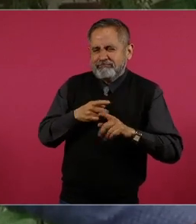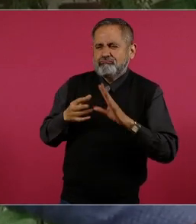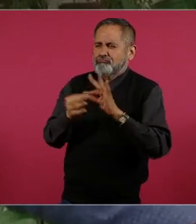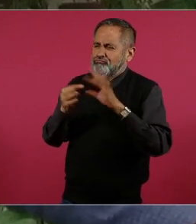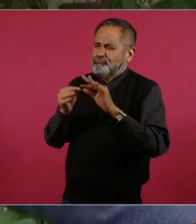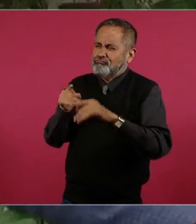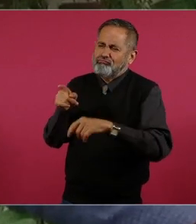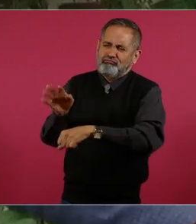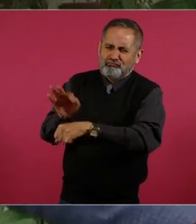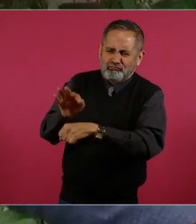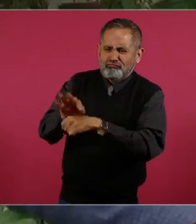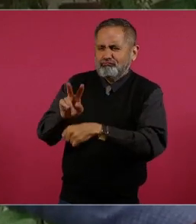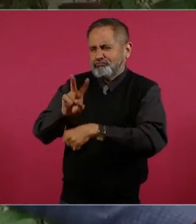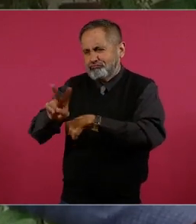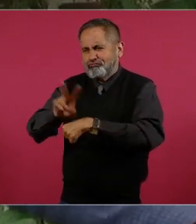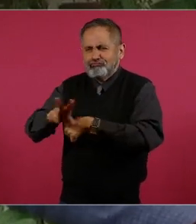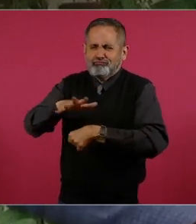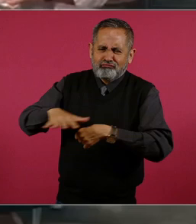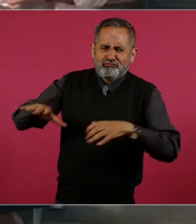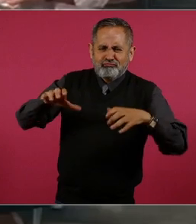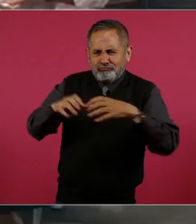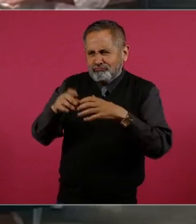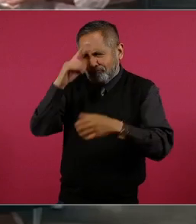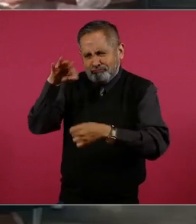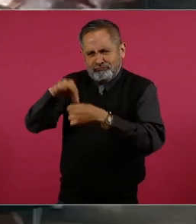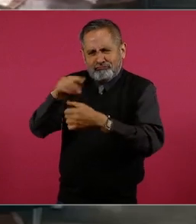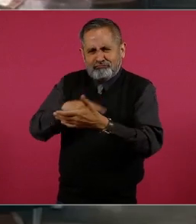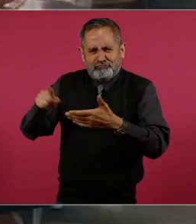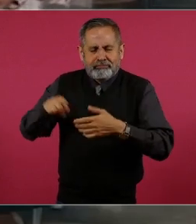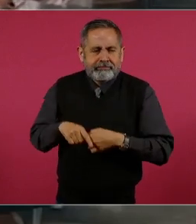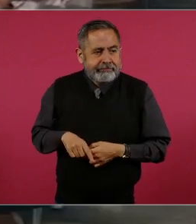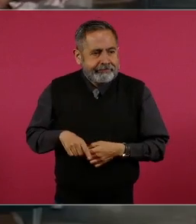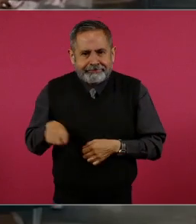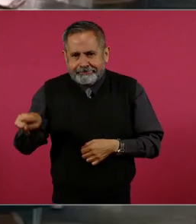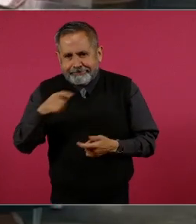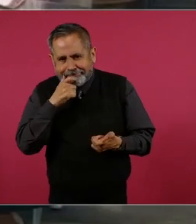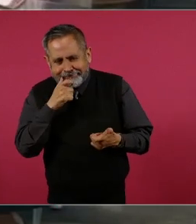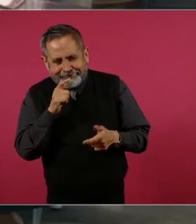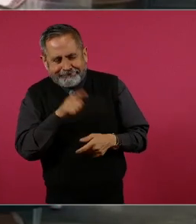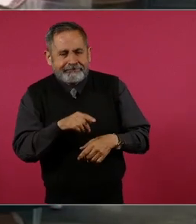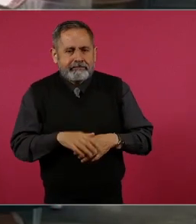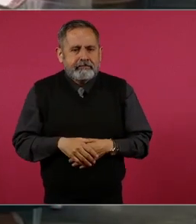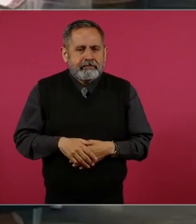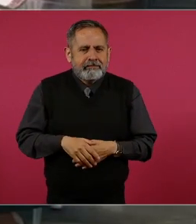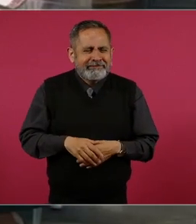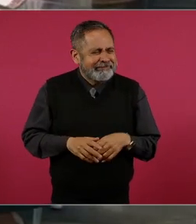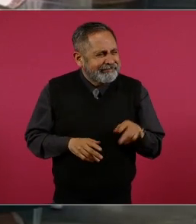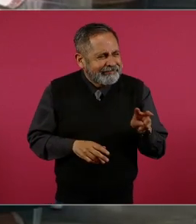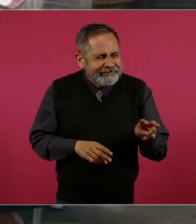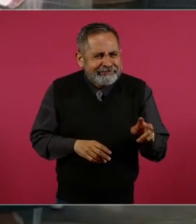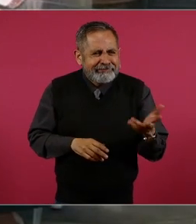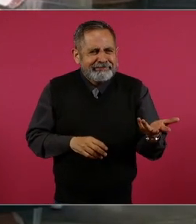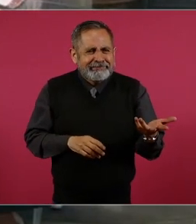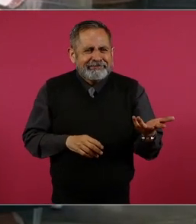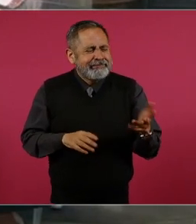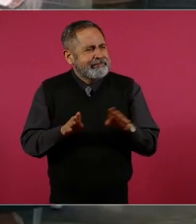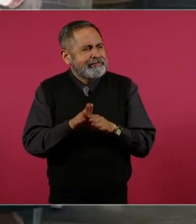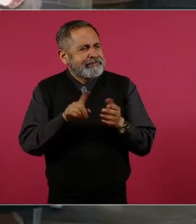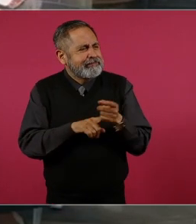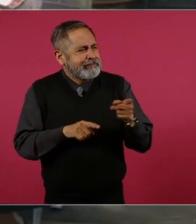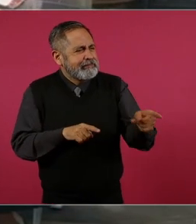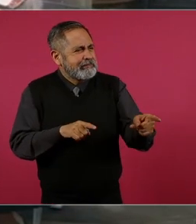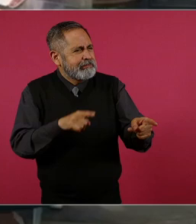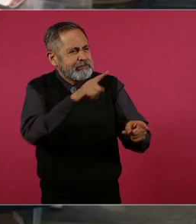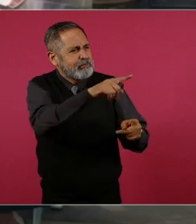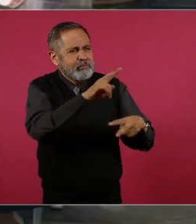heroica, que van a librar, y le dice Ciro, ay, Vicente, pero no te van